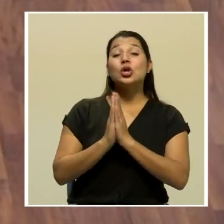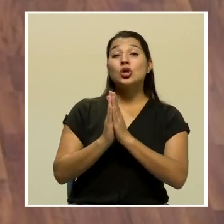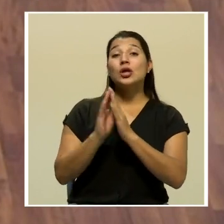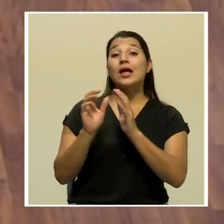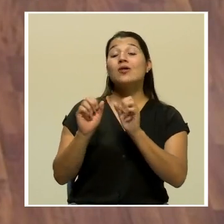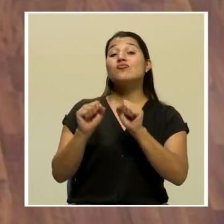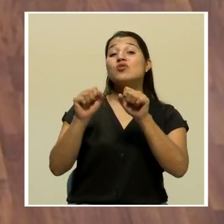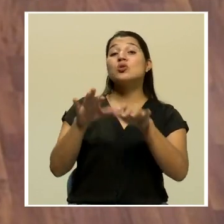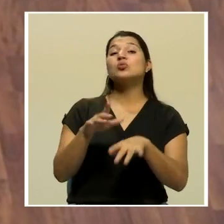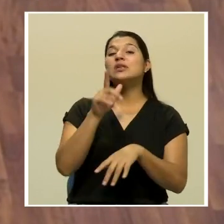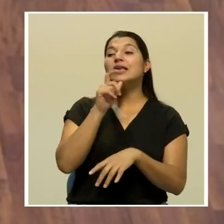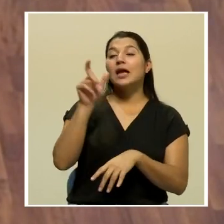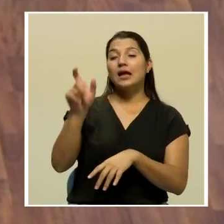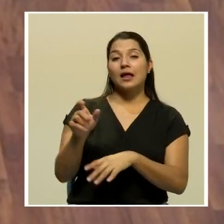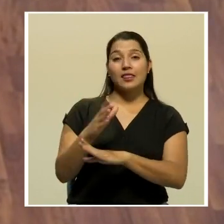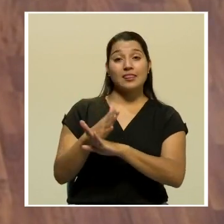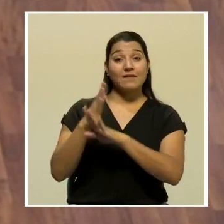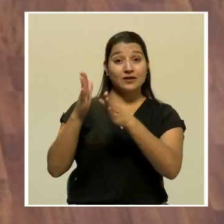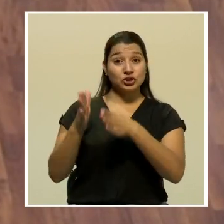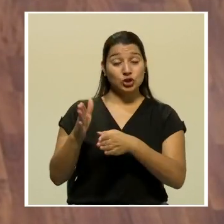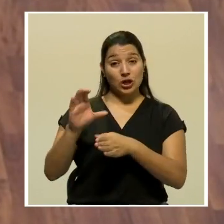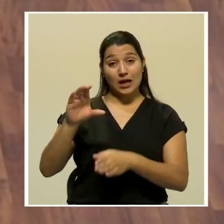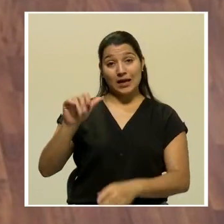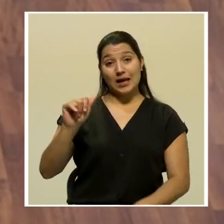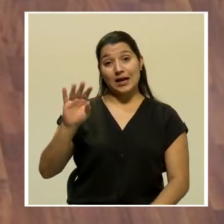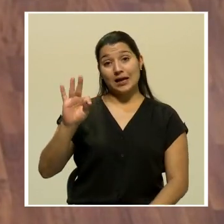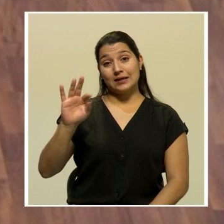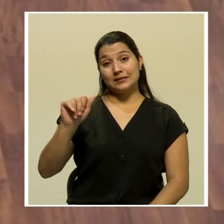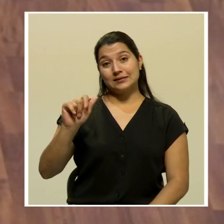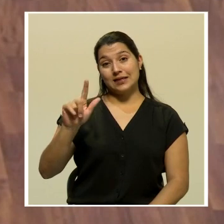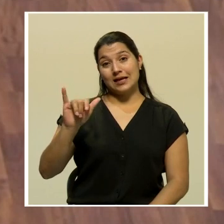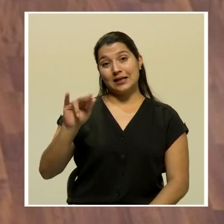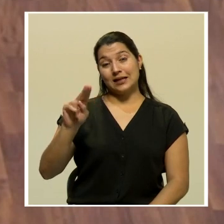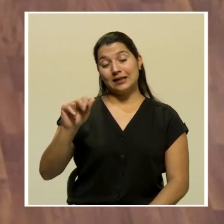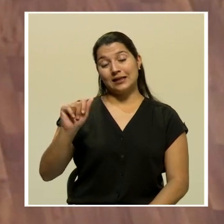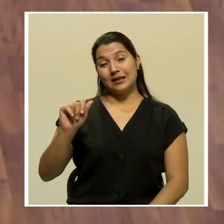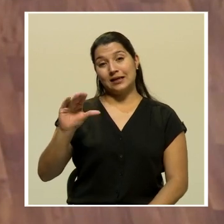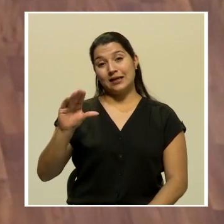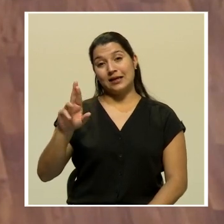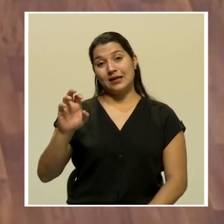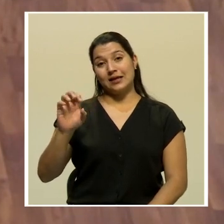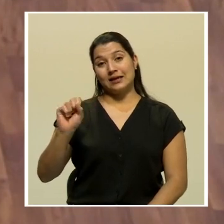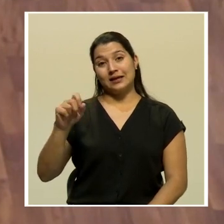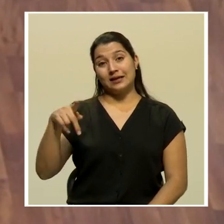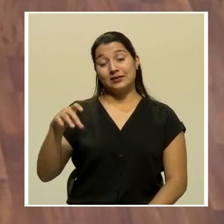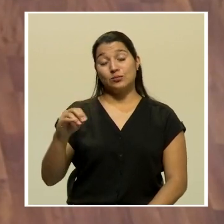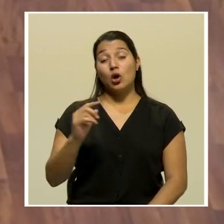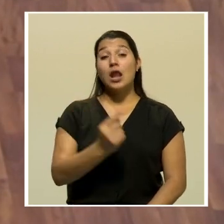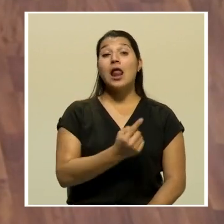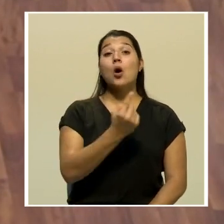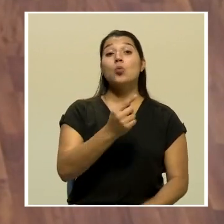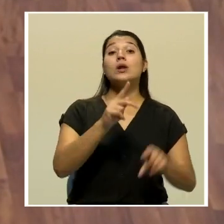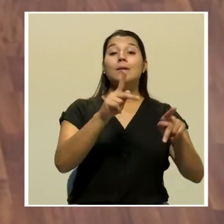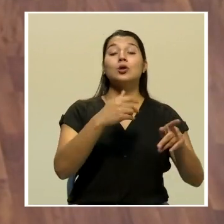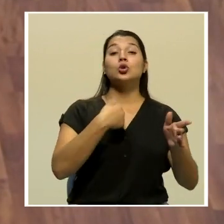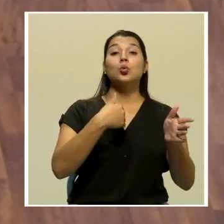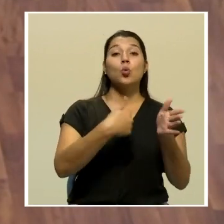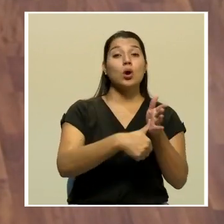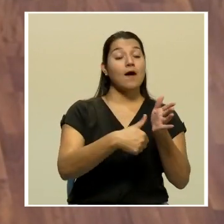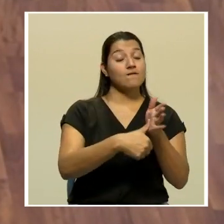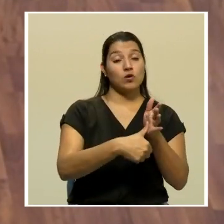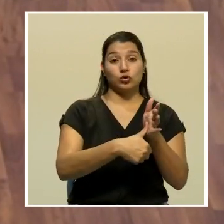renuncia de la defensora Catalina Crespo. La única persona que tuvo un voto negativo fue Eugenia